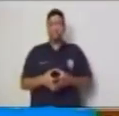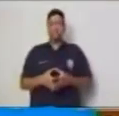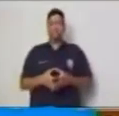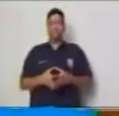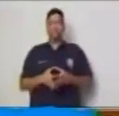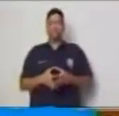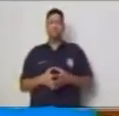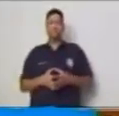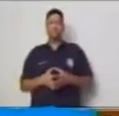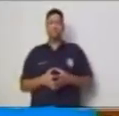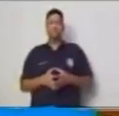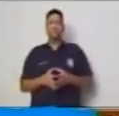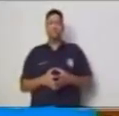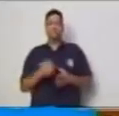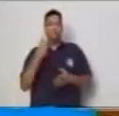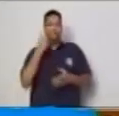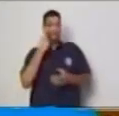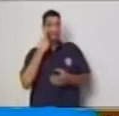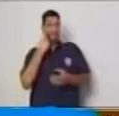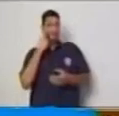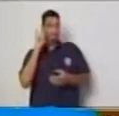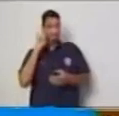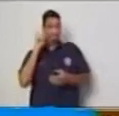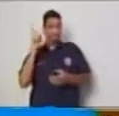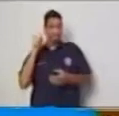Y es la siguiente.